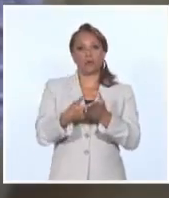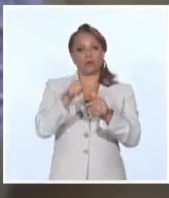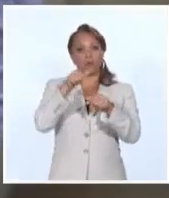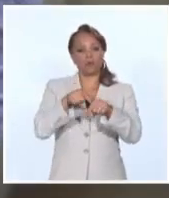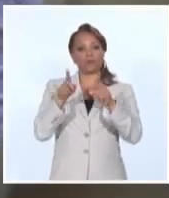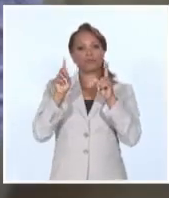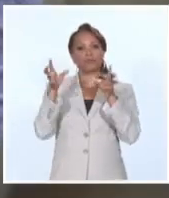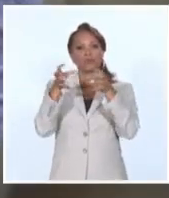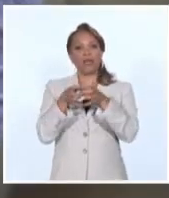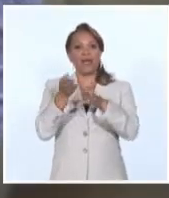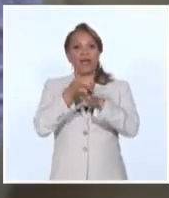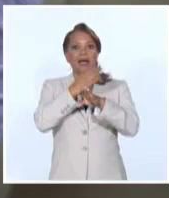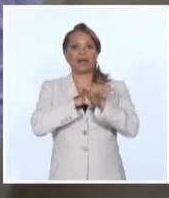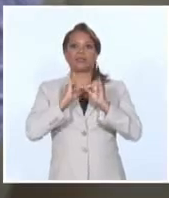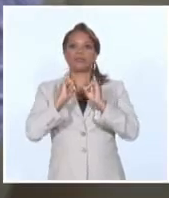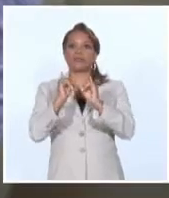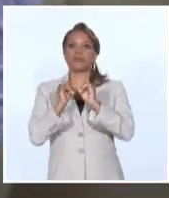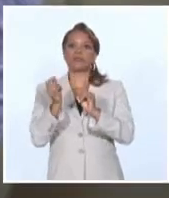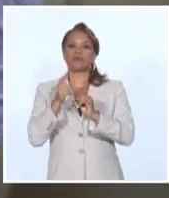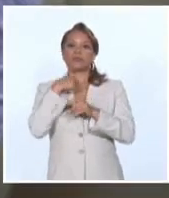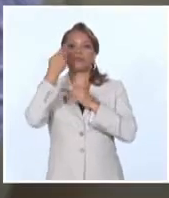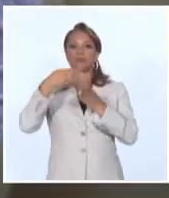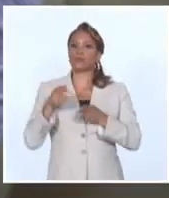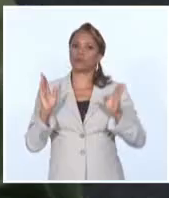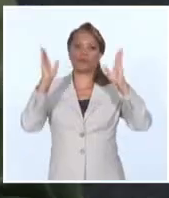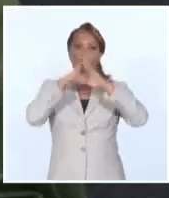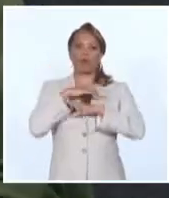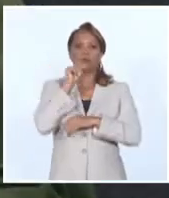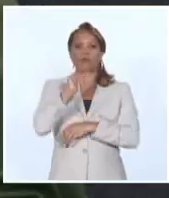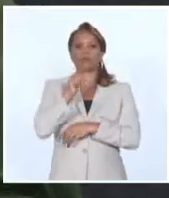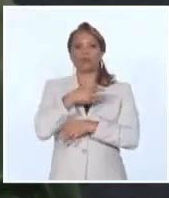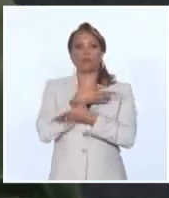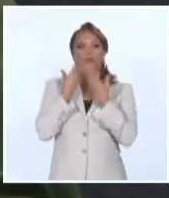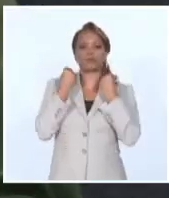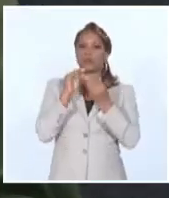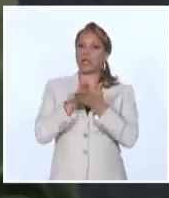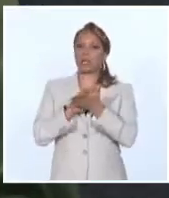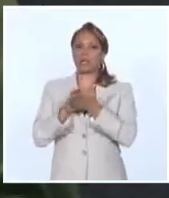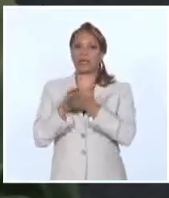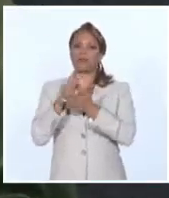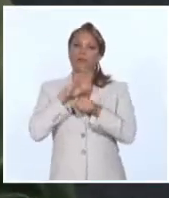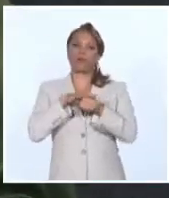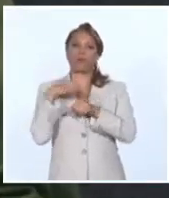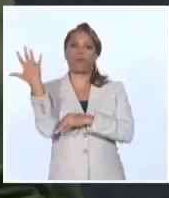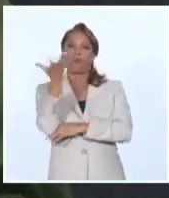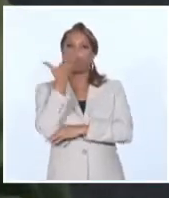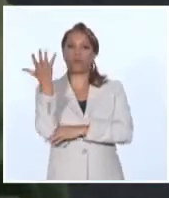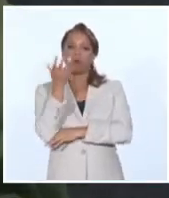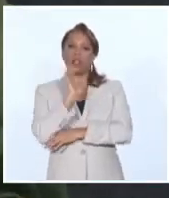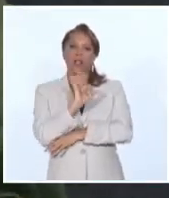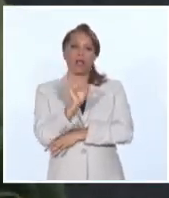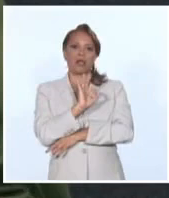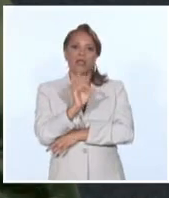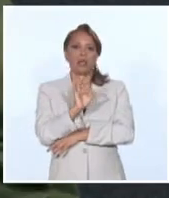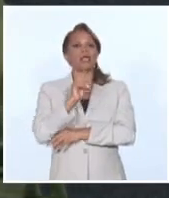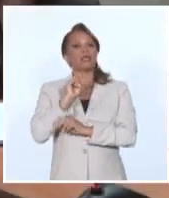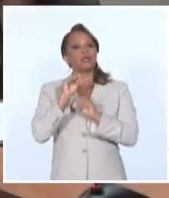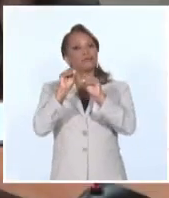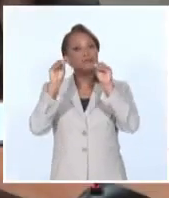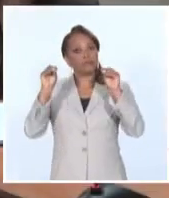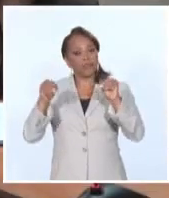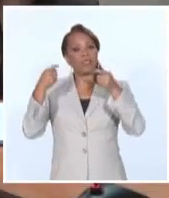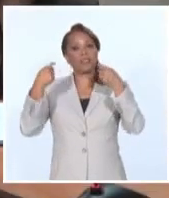no se habían reportado fallecidos o desaparecidos a causa de las fuerzas de los vientos y las inundaciones y reiteraron su llamado a